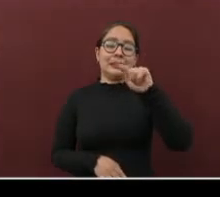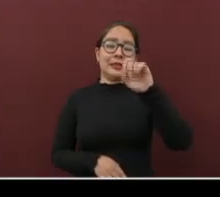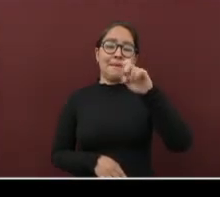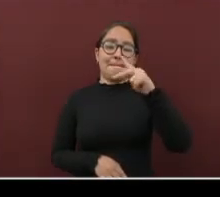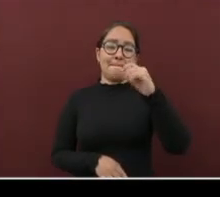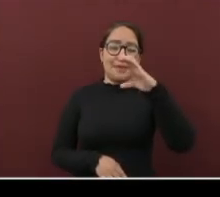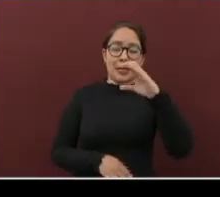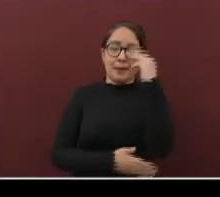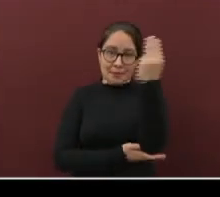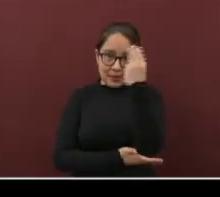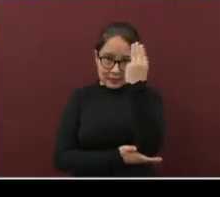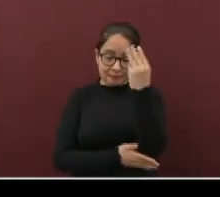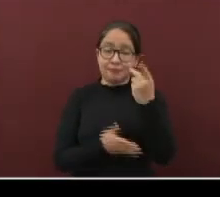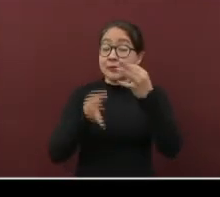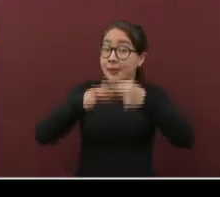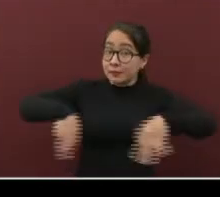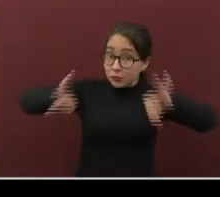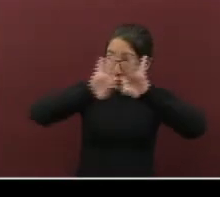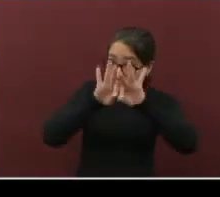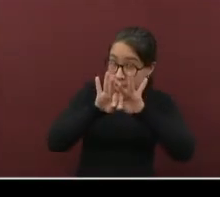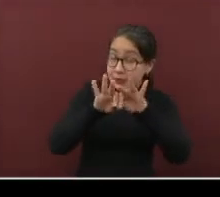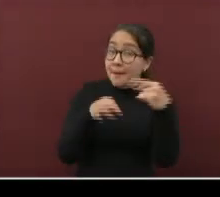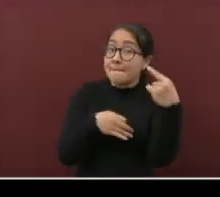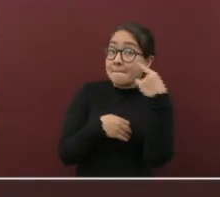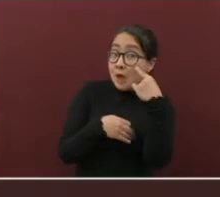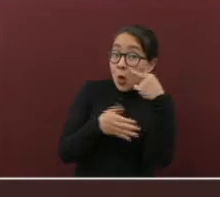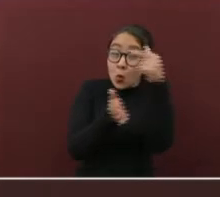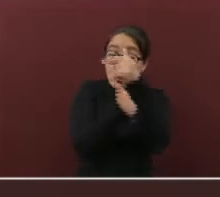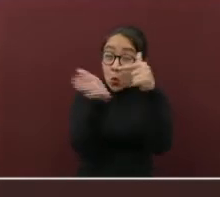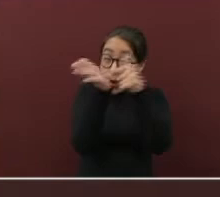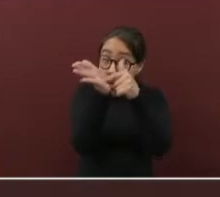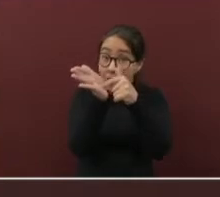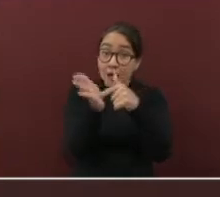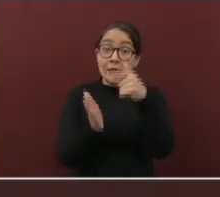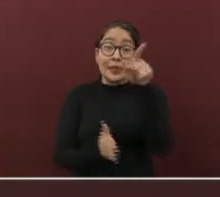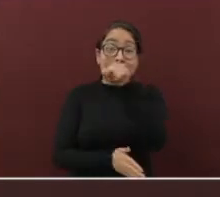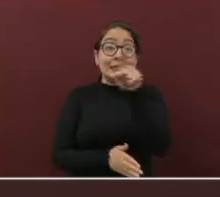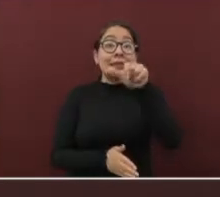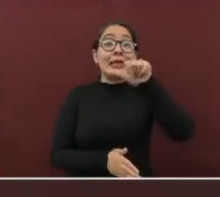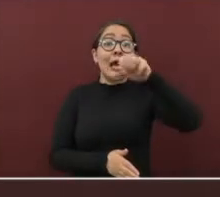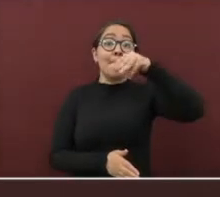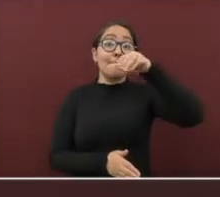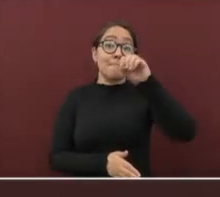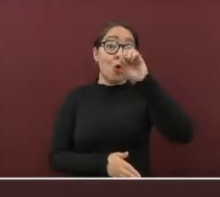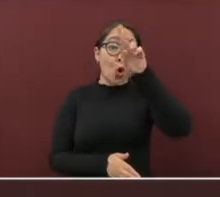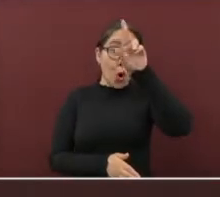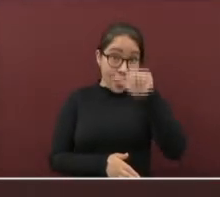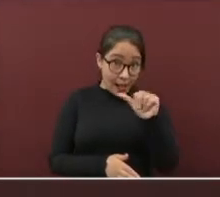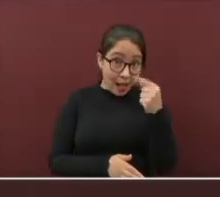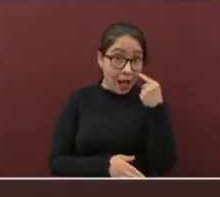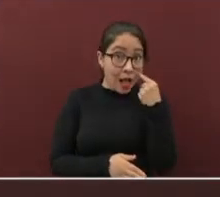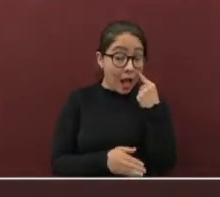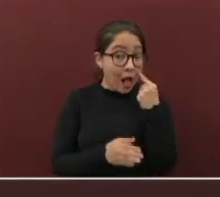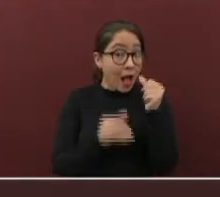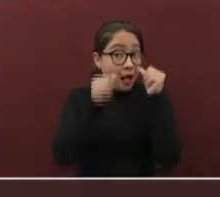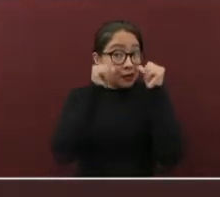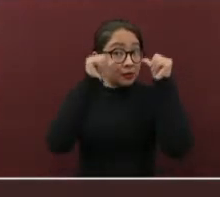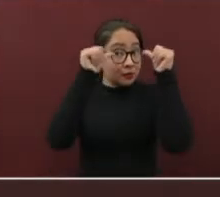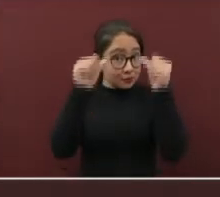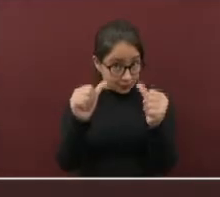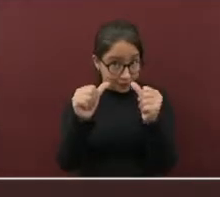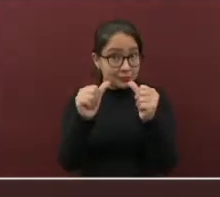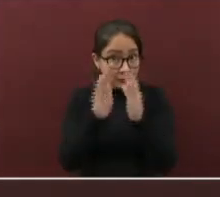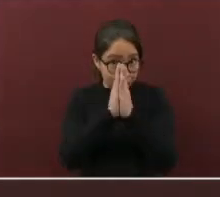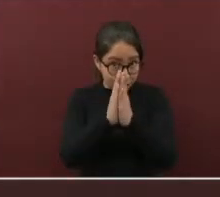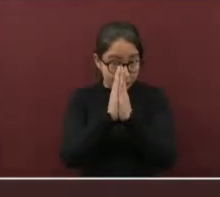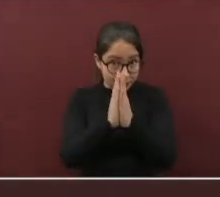muy importante que nuestros amigos del municipio de Gutiérrez Zamora escuchen muy bien. Pongan atención, por